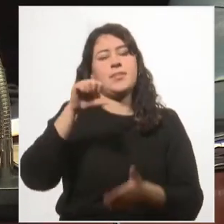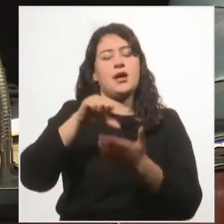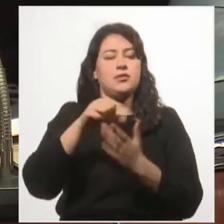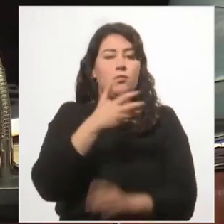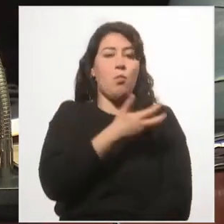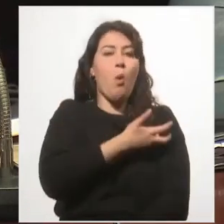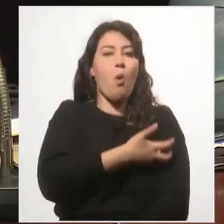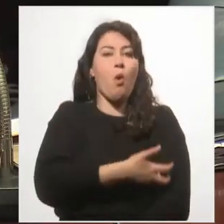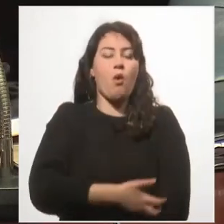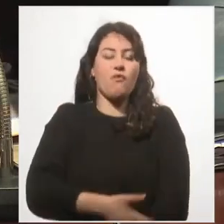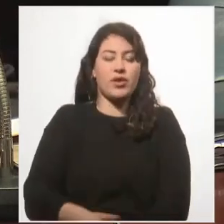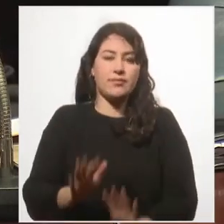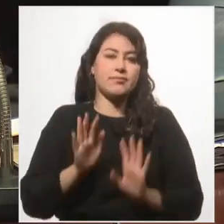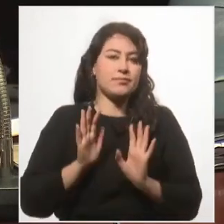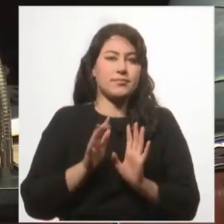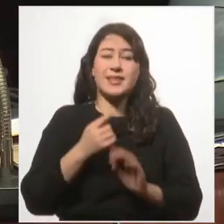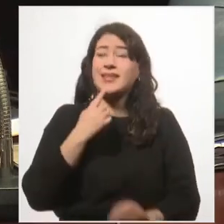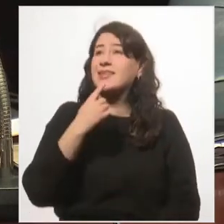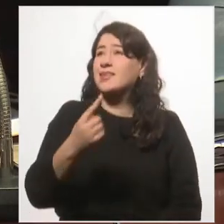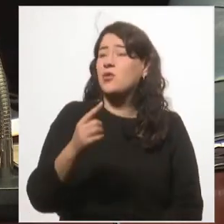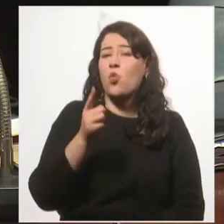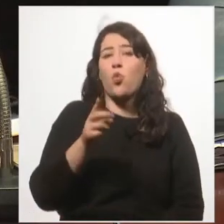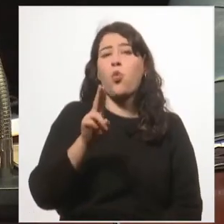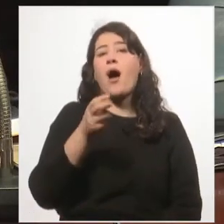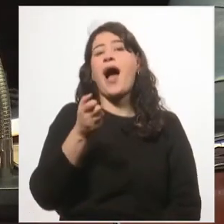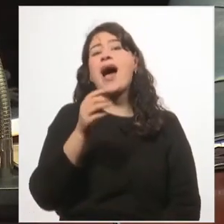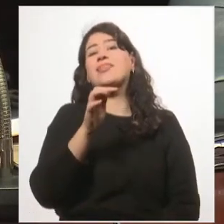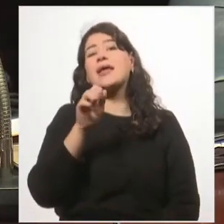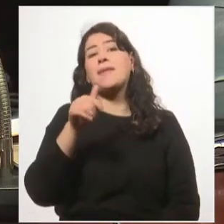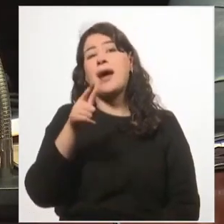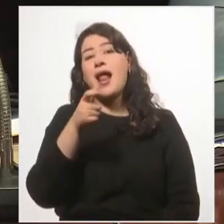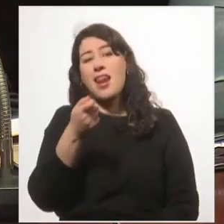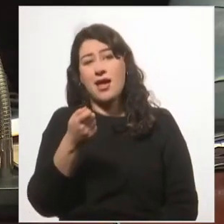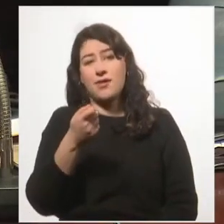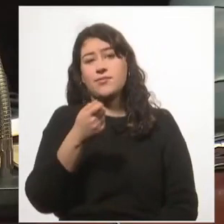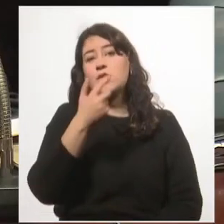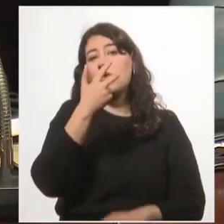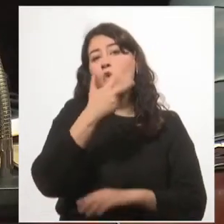pobre. ¿Qué decir de Guatemala, de Honduras, de El Salvador?